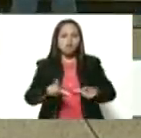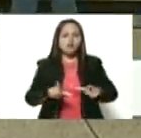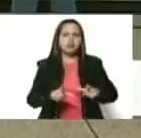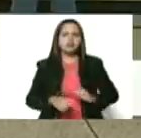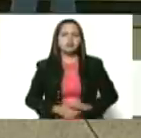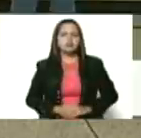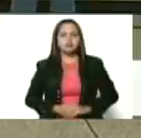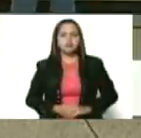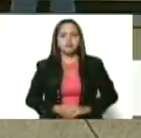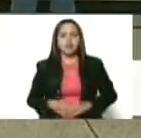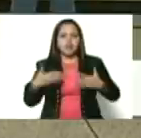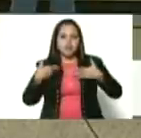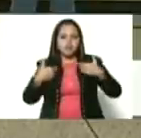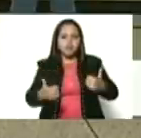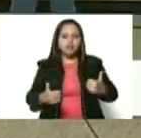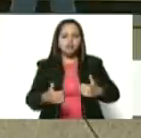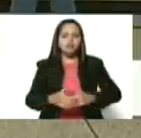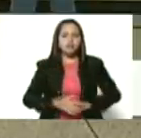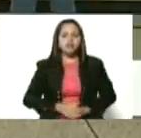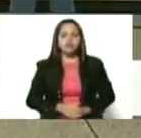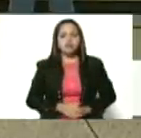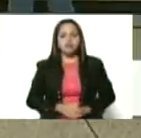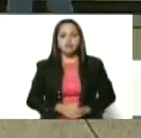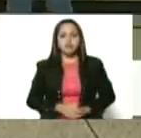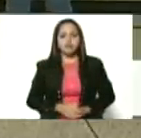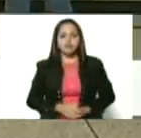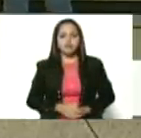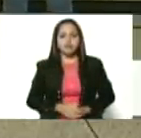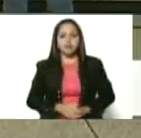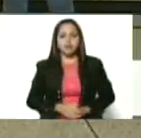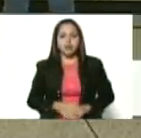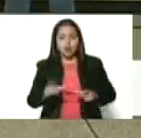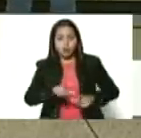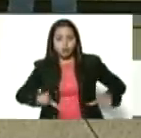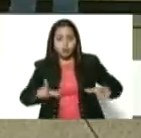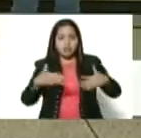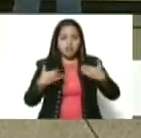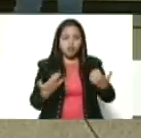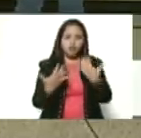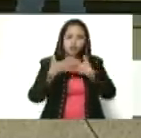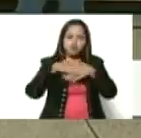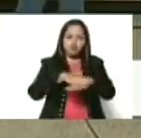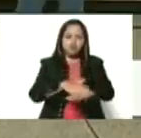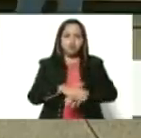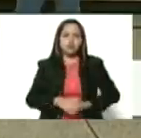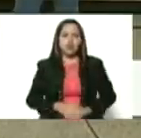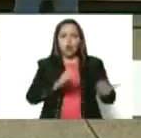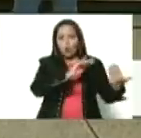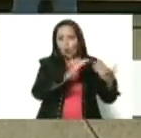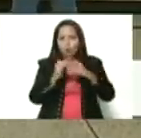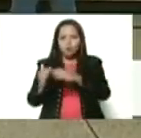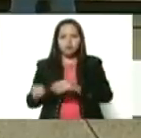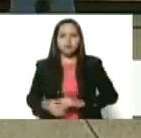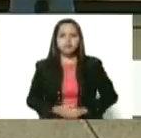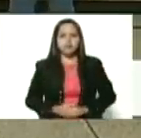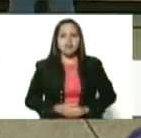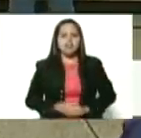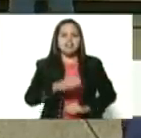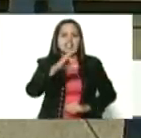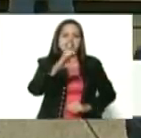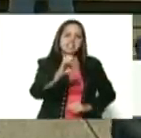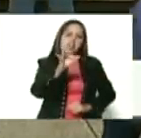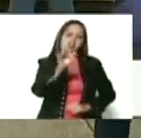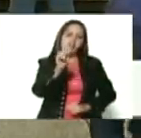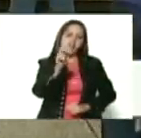Humberto Fernández Morán, en la área de salud integral comunitaria Cefar de